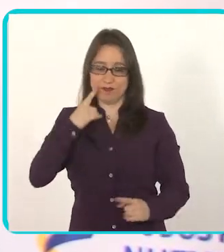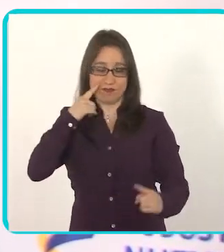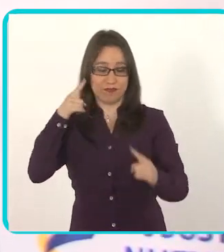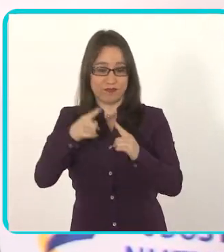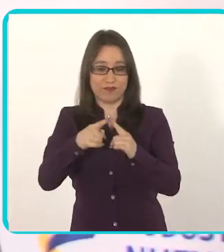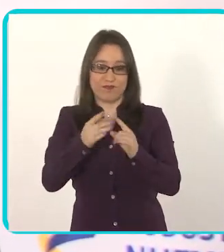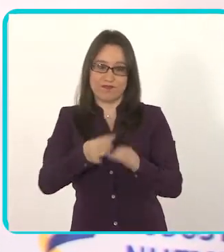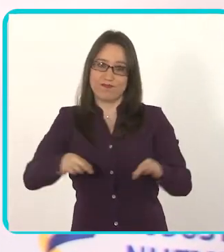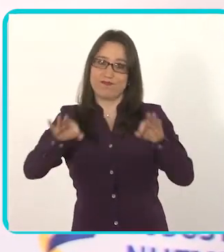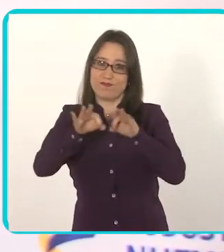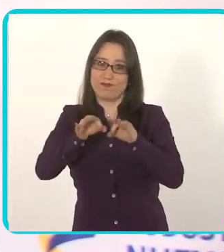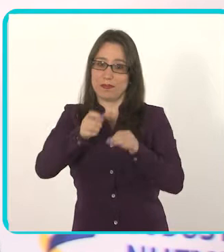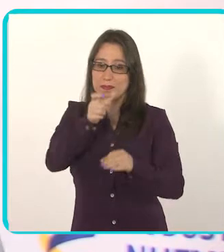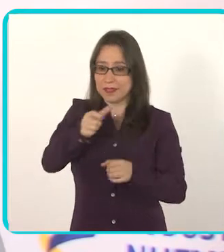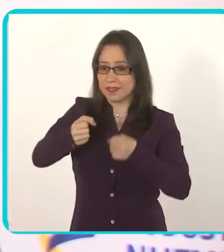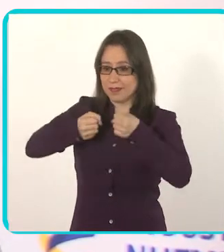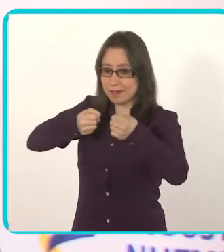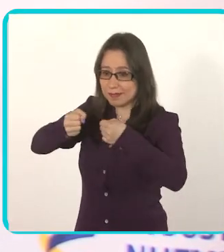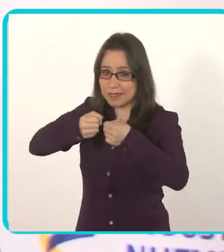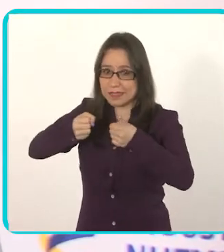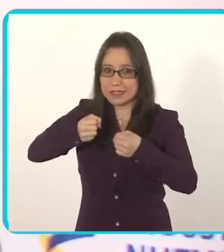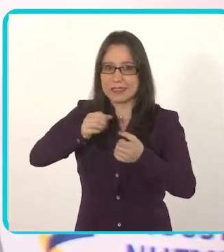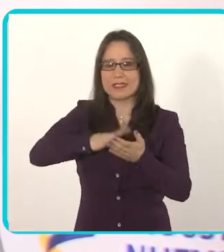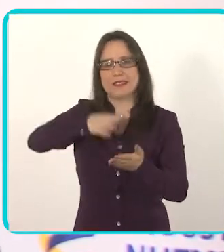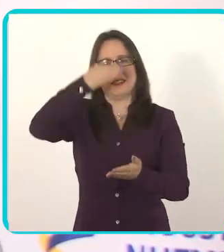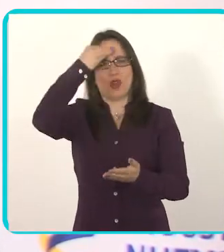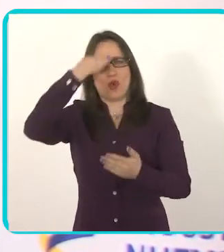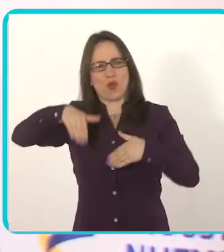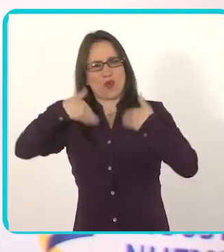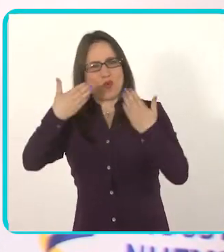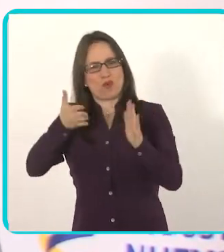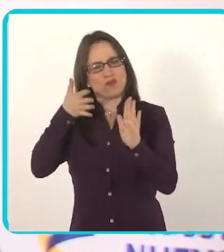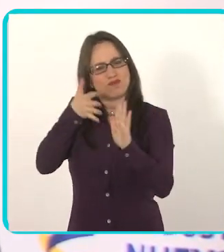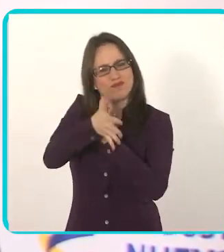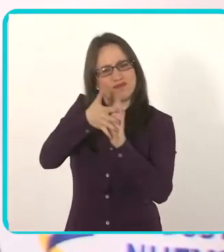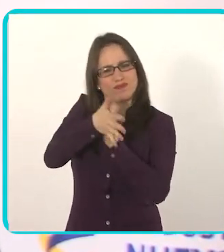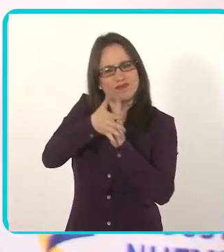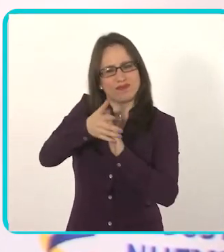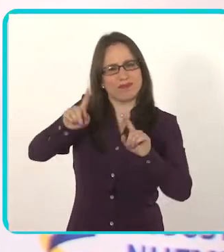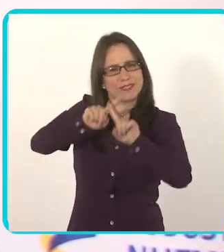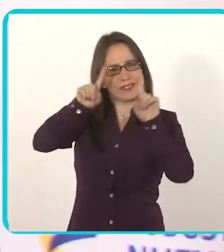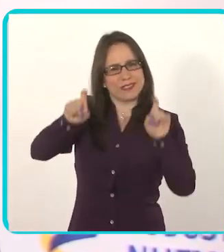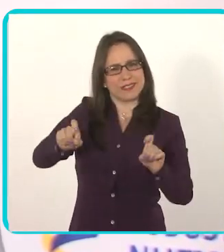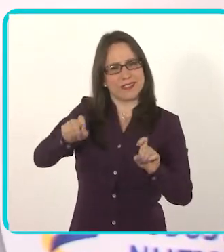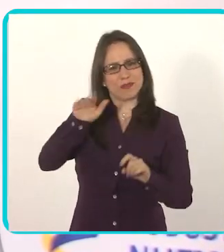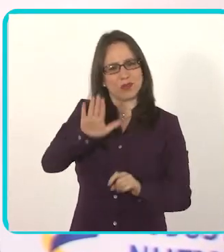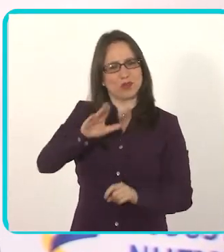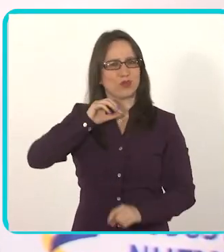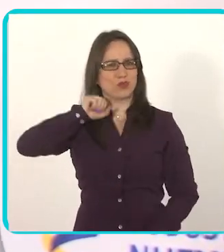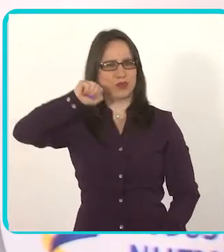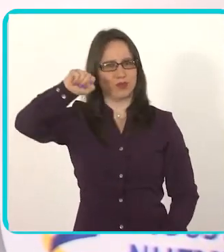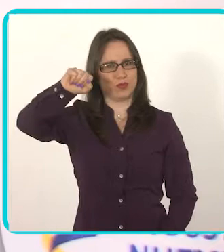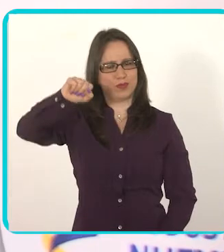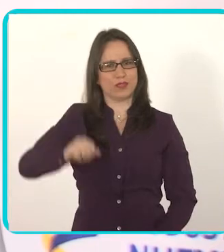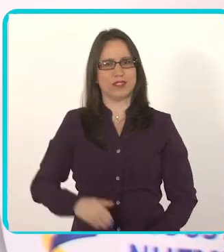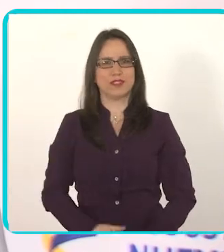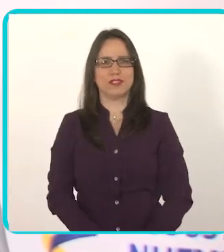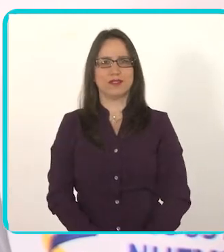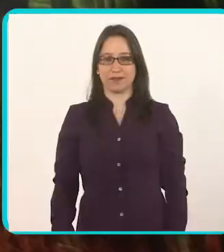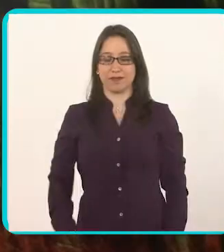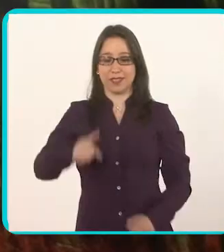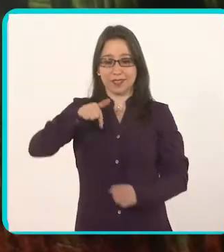los periodistas para que sepan informar a la gente acerca de este tipo de fenómenos y conductas dentro de la población